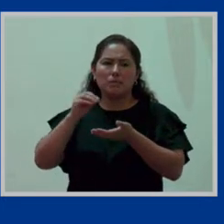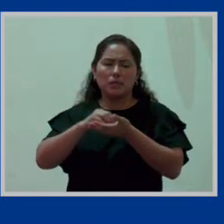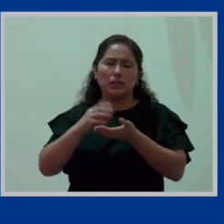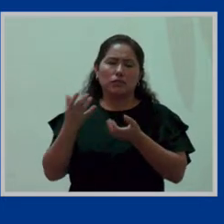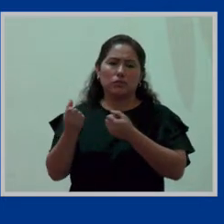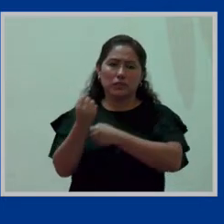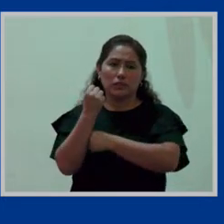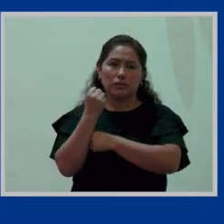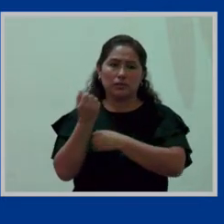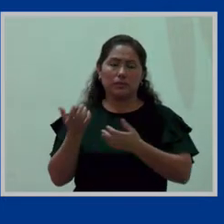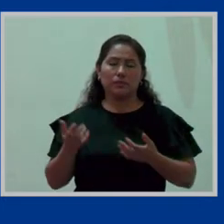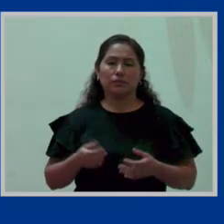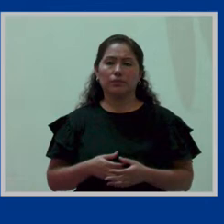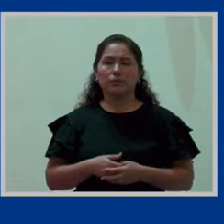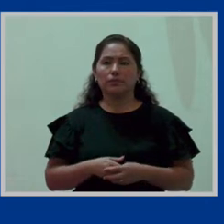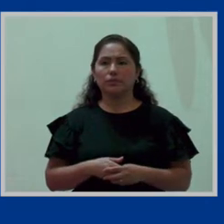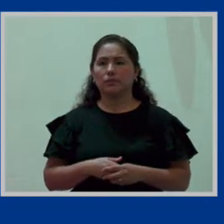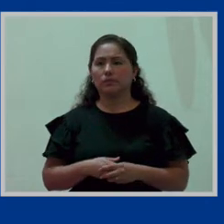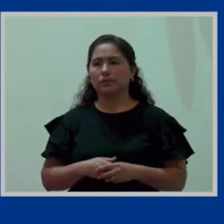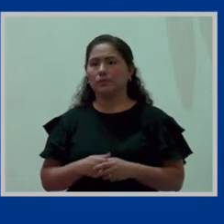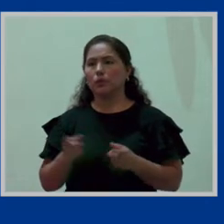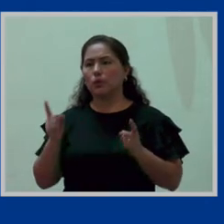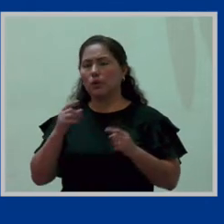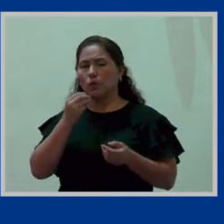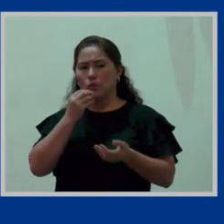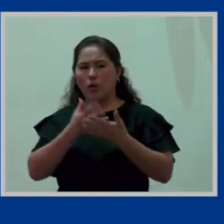en cuanto a cantidad y calidad.